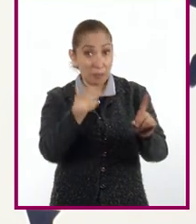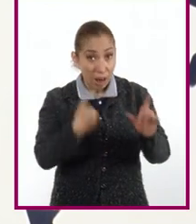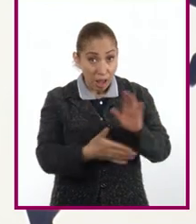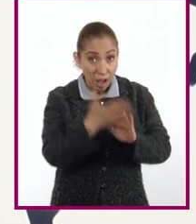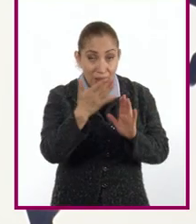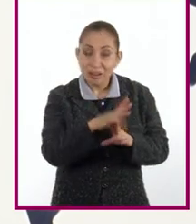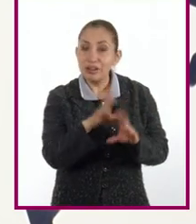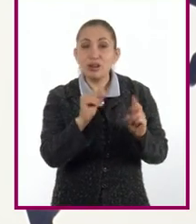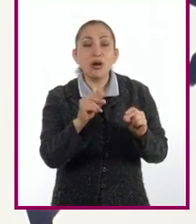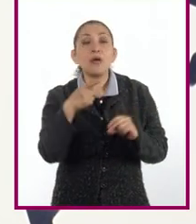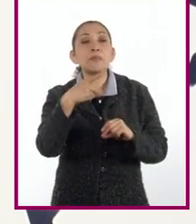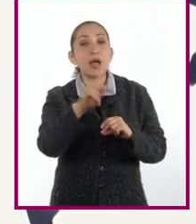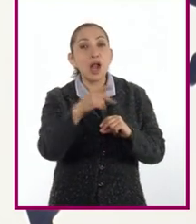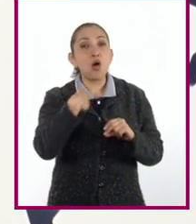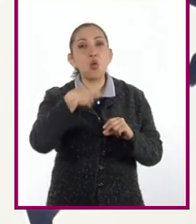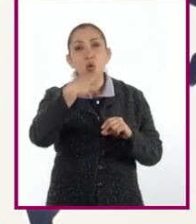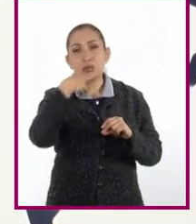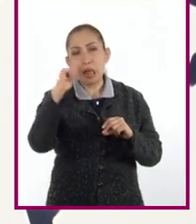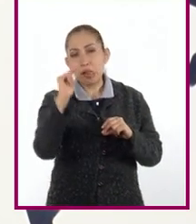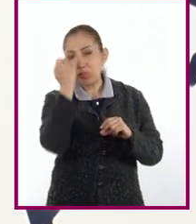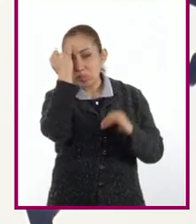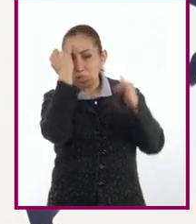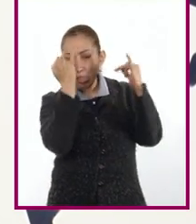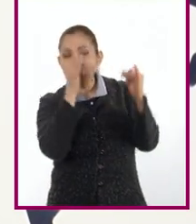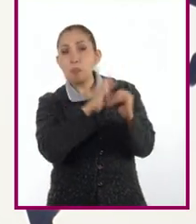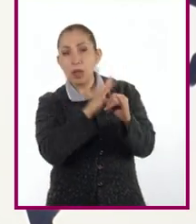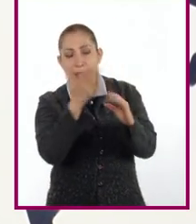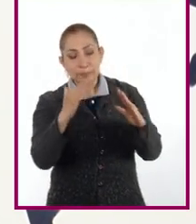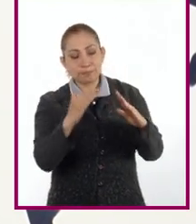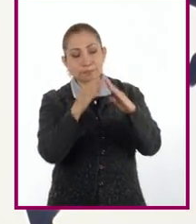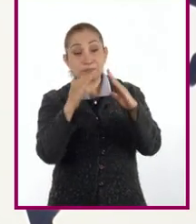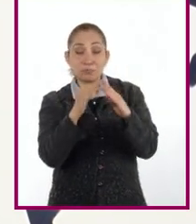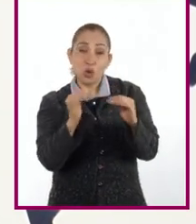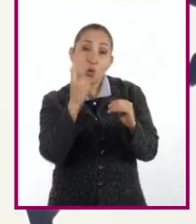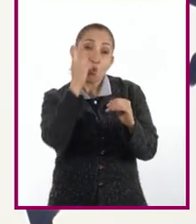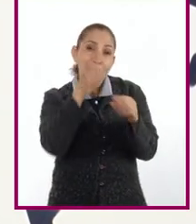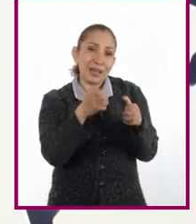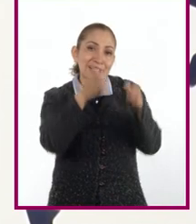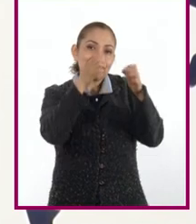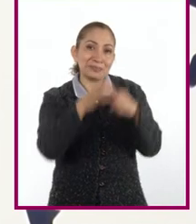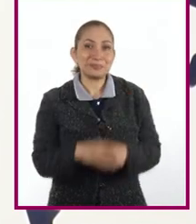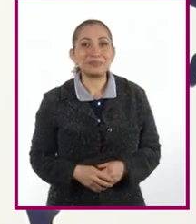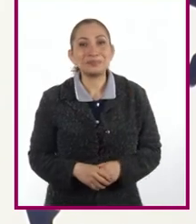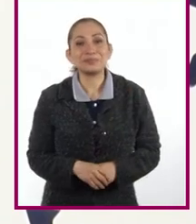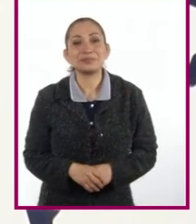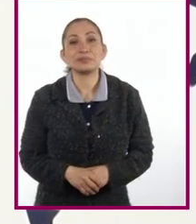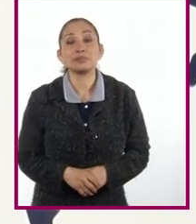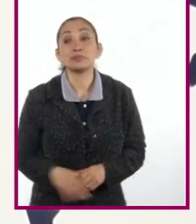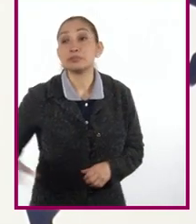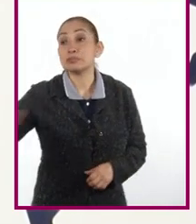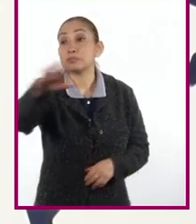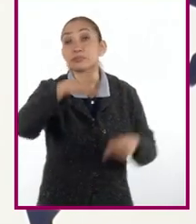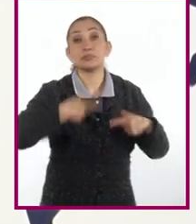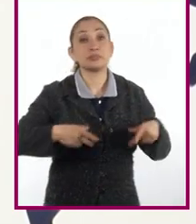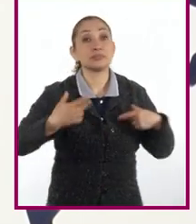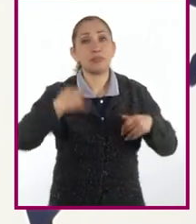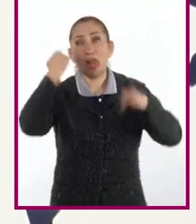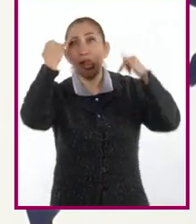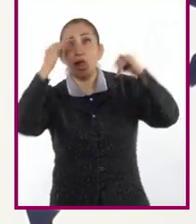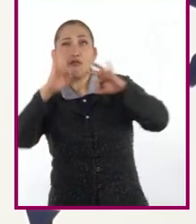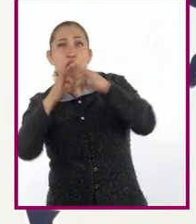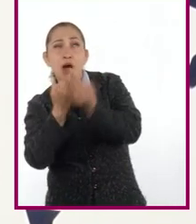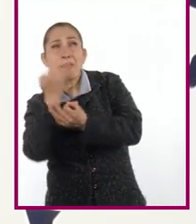Sin embargo, con el uso de una técnica, pudiste construir una torre. La sociedad ha creado